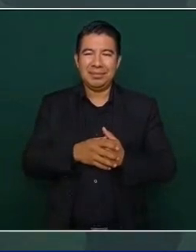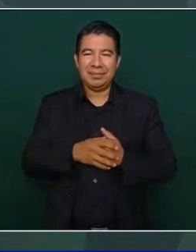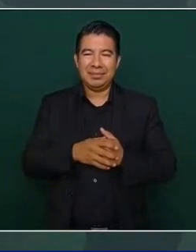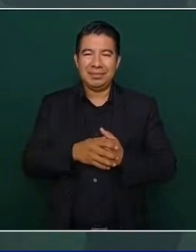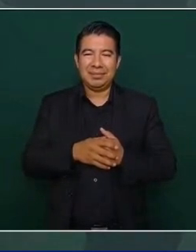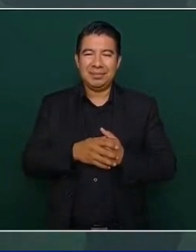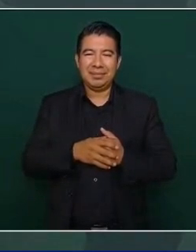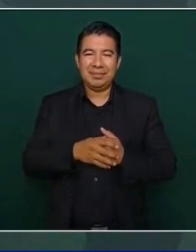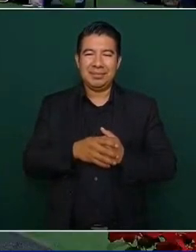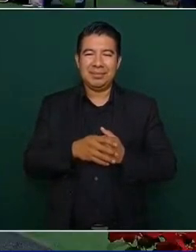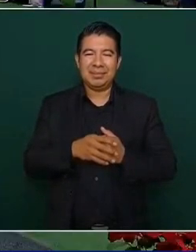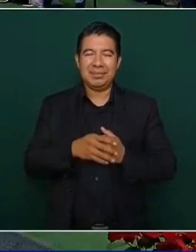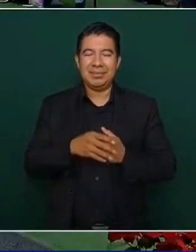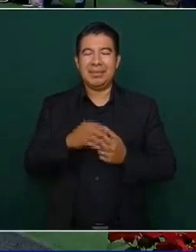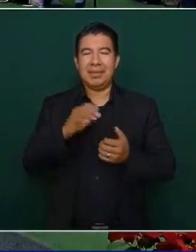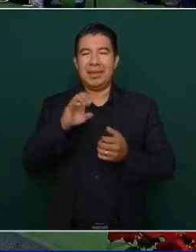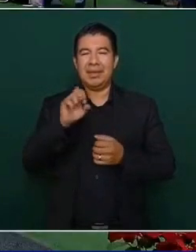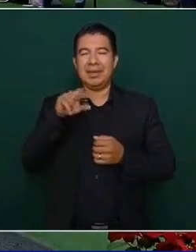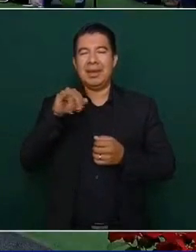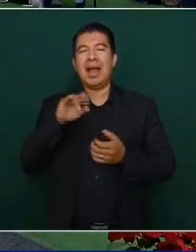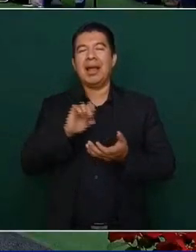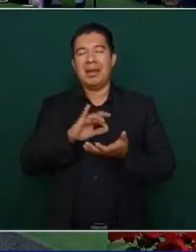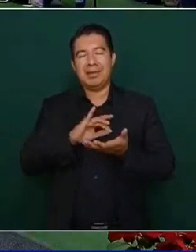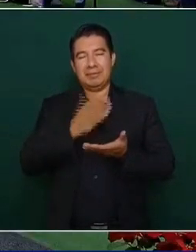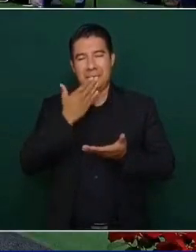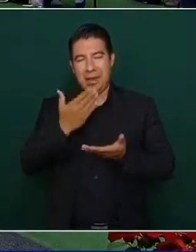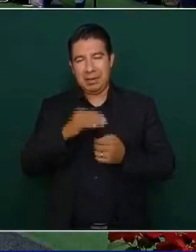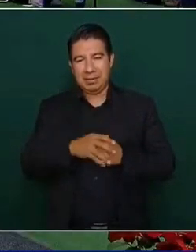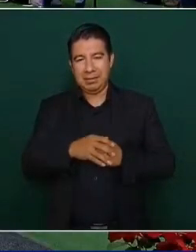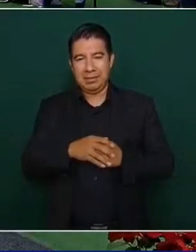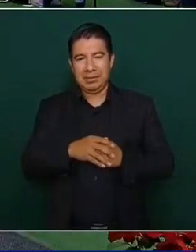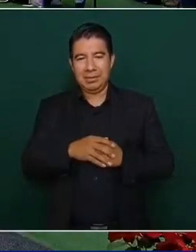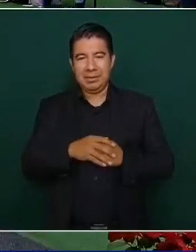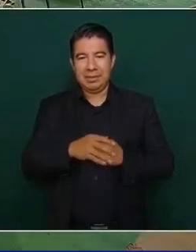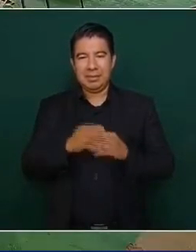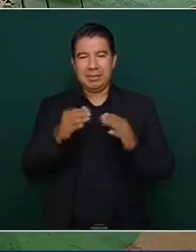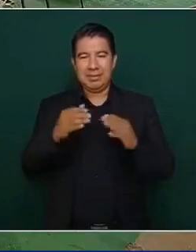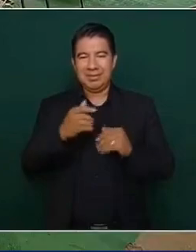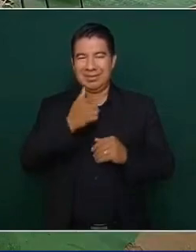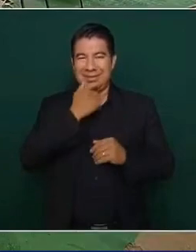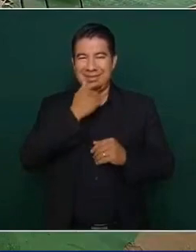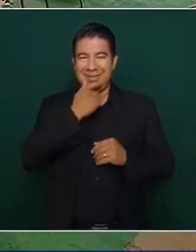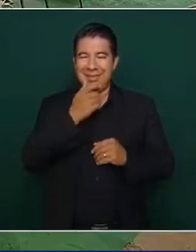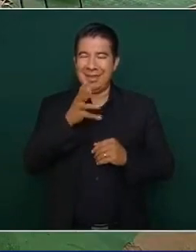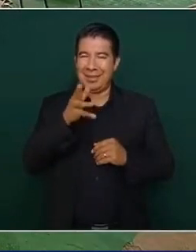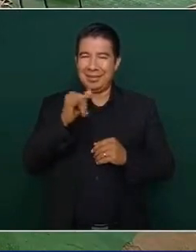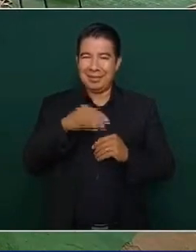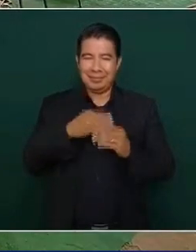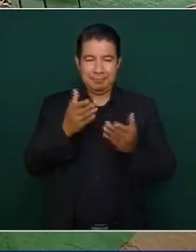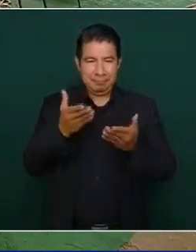muy bien, señor Enrique. Ahora, para seguir con el humor que usted plantea.